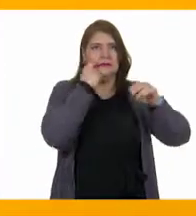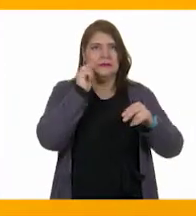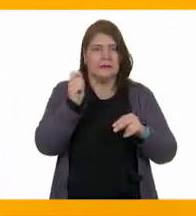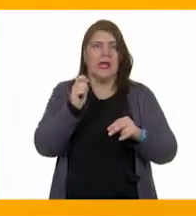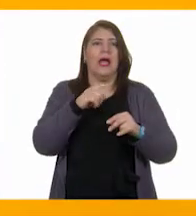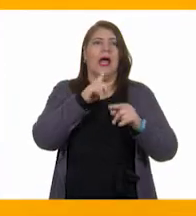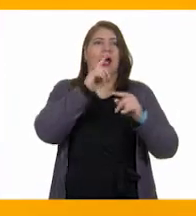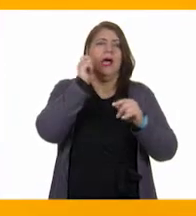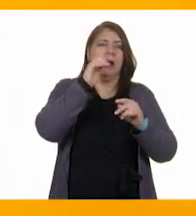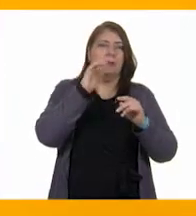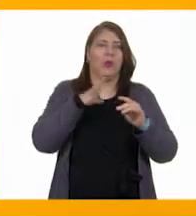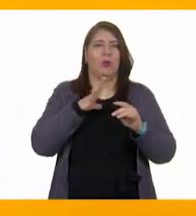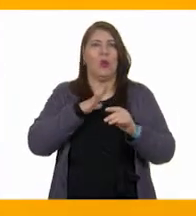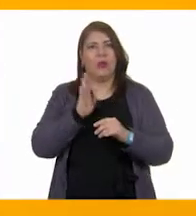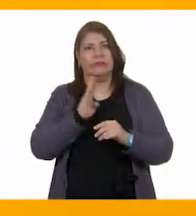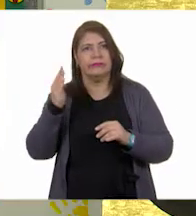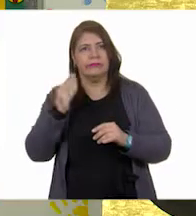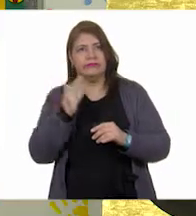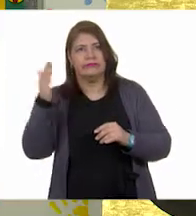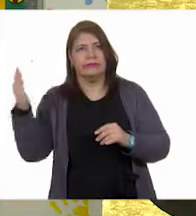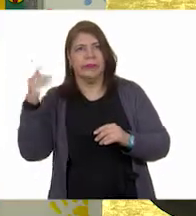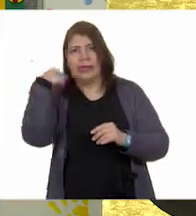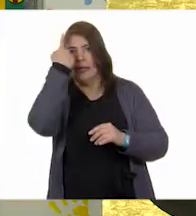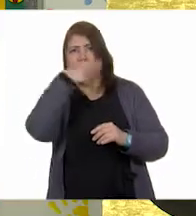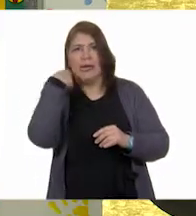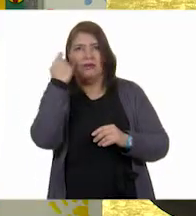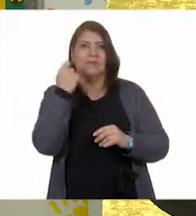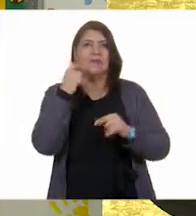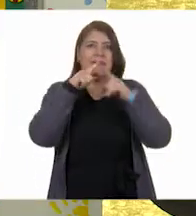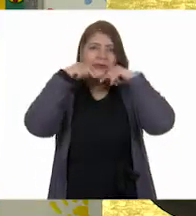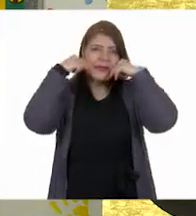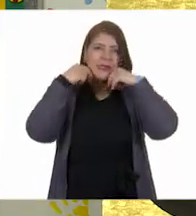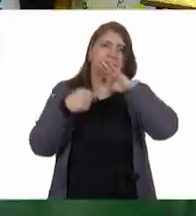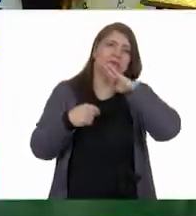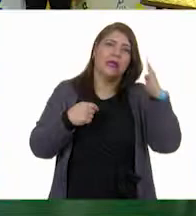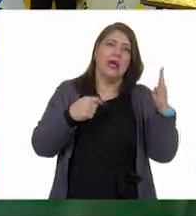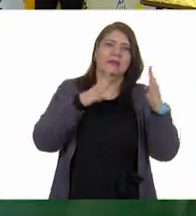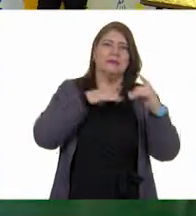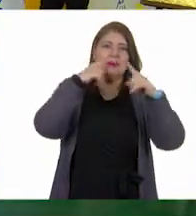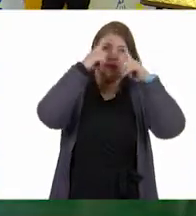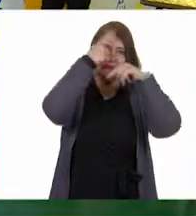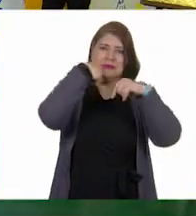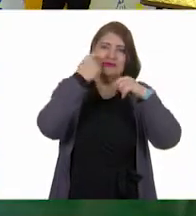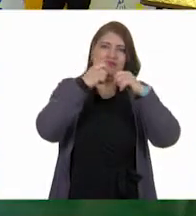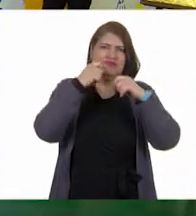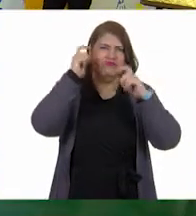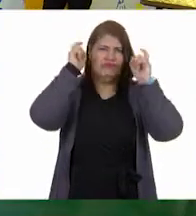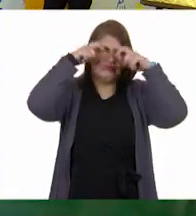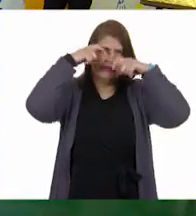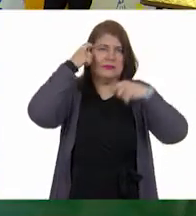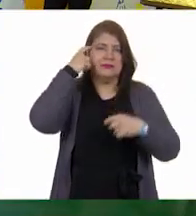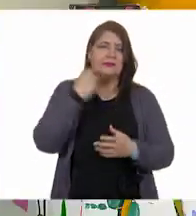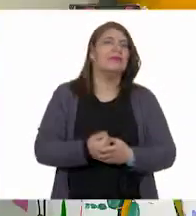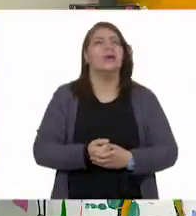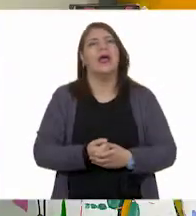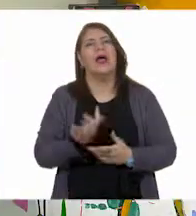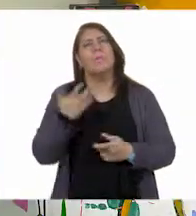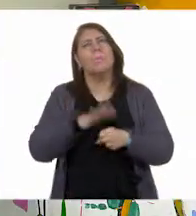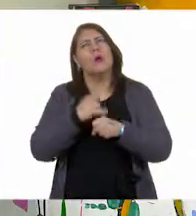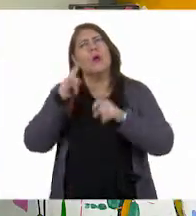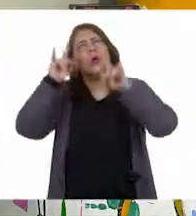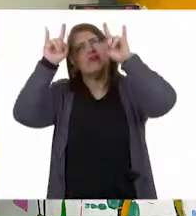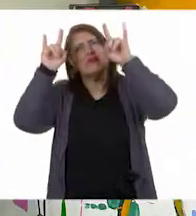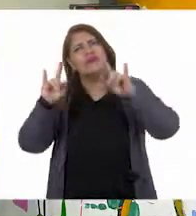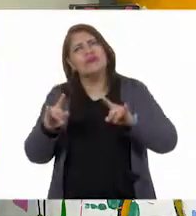carita feliz. ¿Por qué crees, Erick, estén acomodados de este lado? Bueno, yo pienso que es porque de